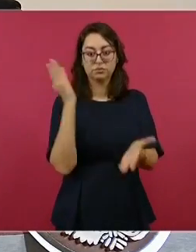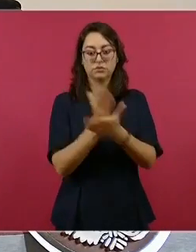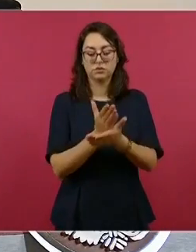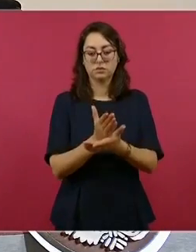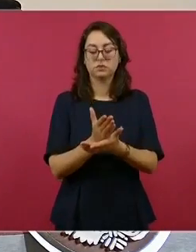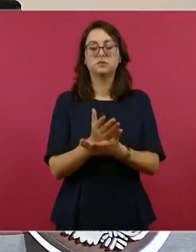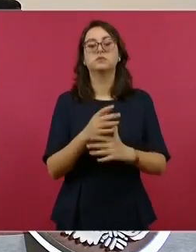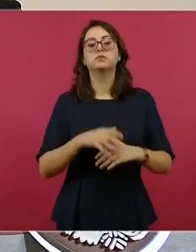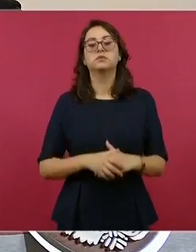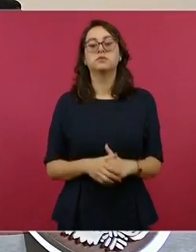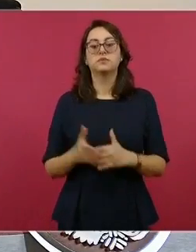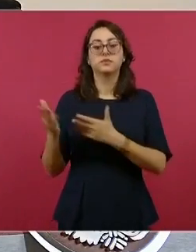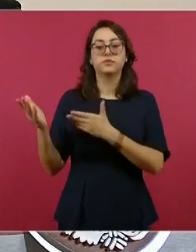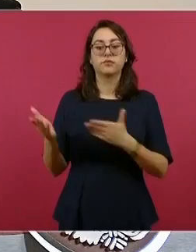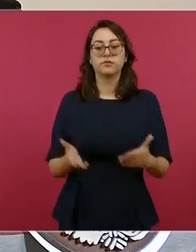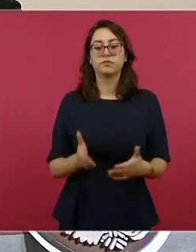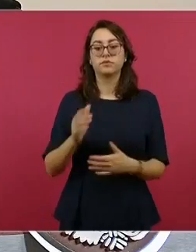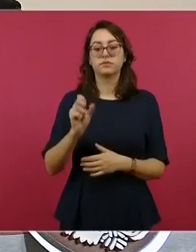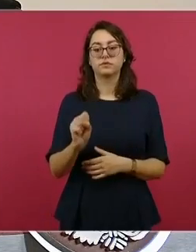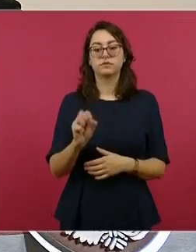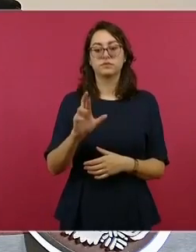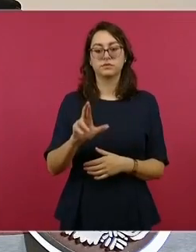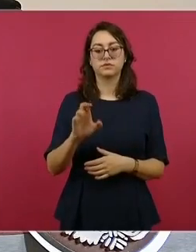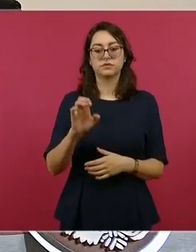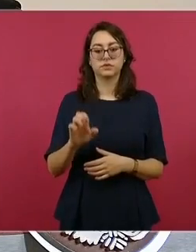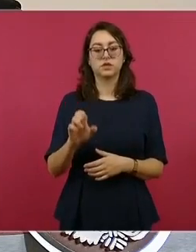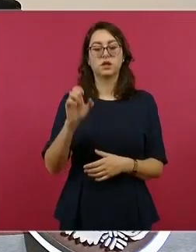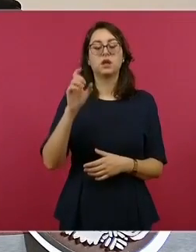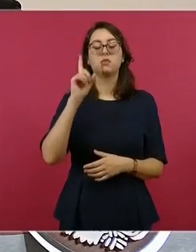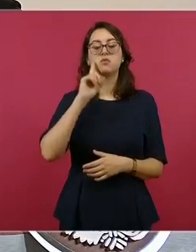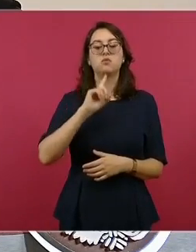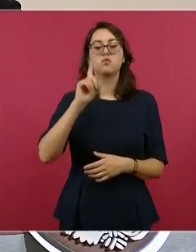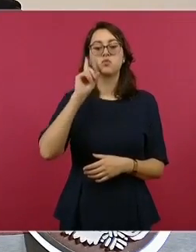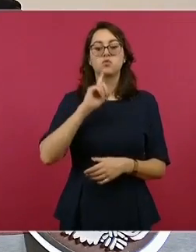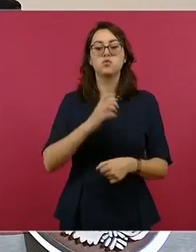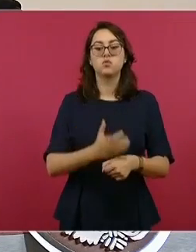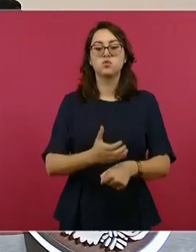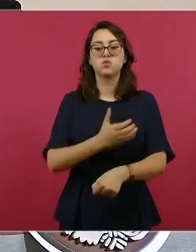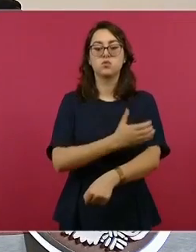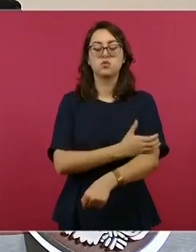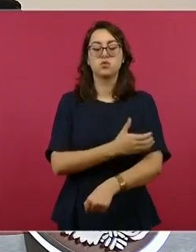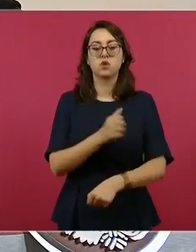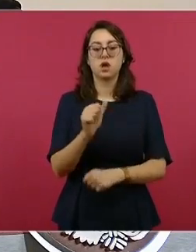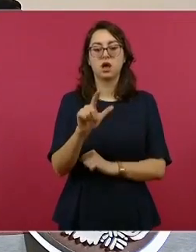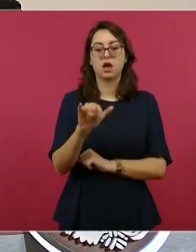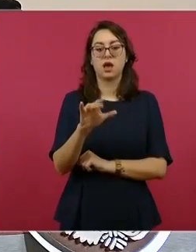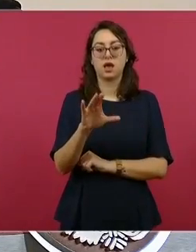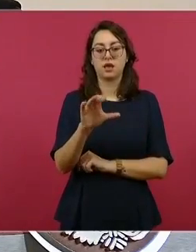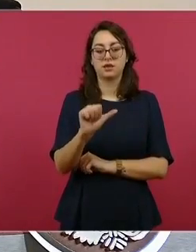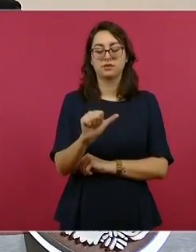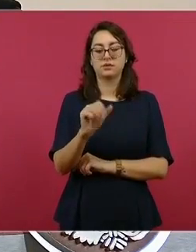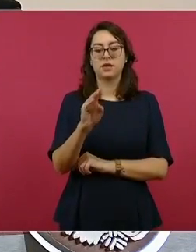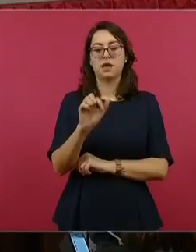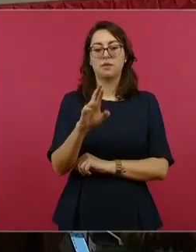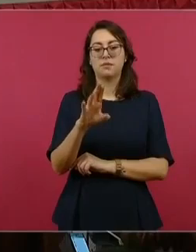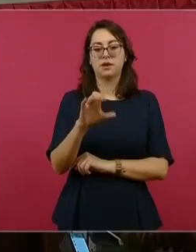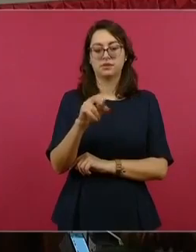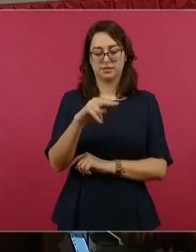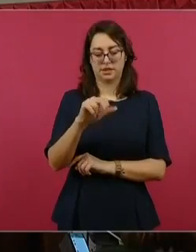secretaria de Relaciones Exteriores, nuestra compañera Alicia Bárcena.